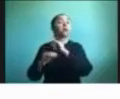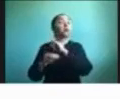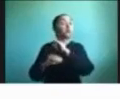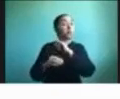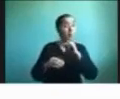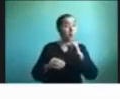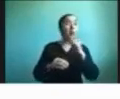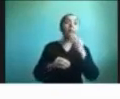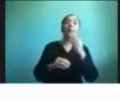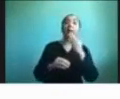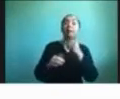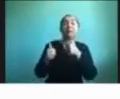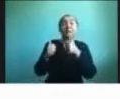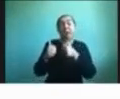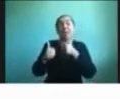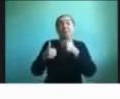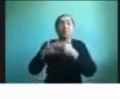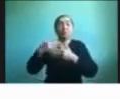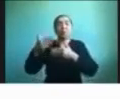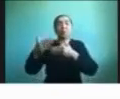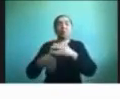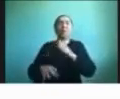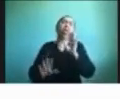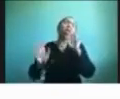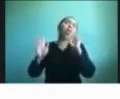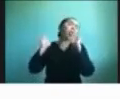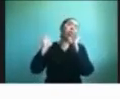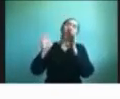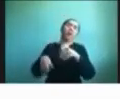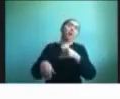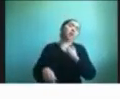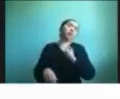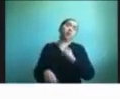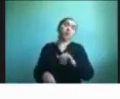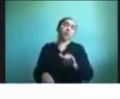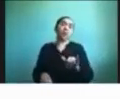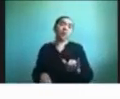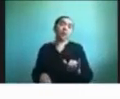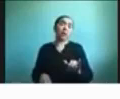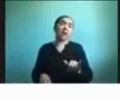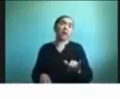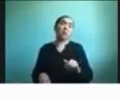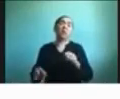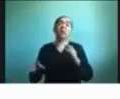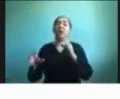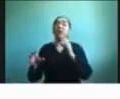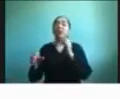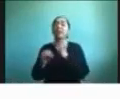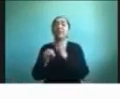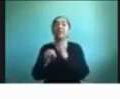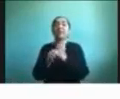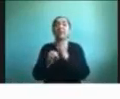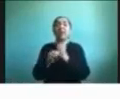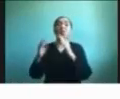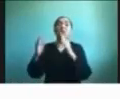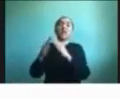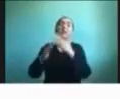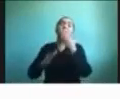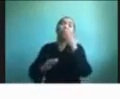haciendo muy bien pero ya después no queramos seguir haciéndolo porque al final son tareas que pueden ser un poco más fomes